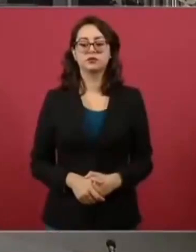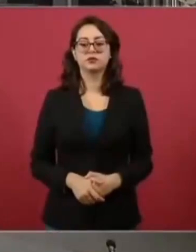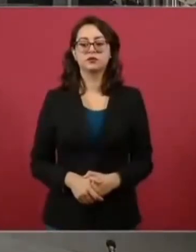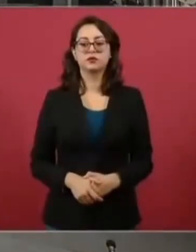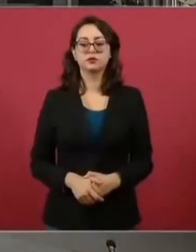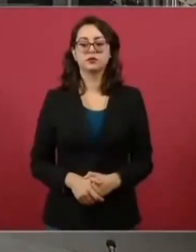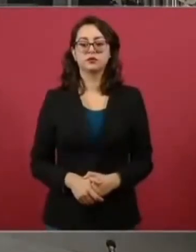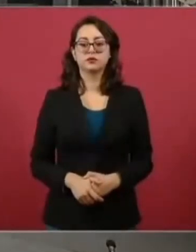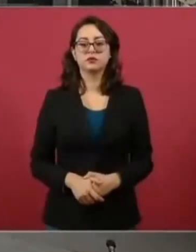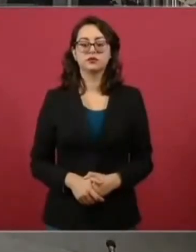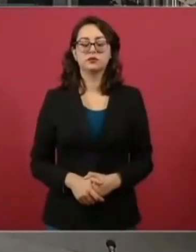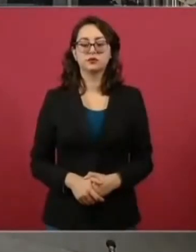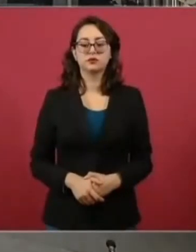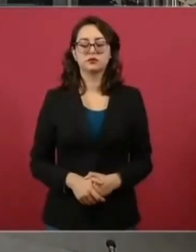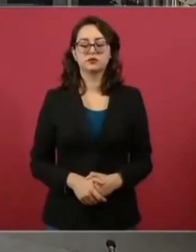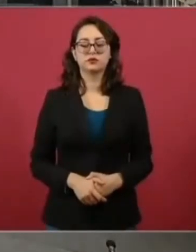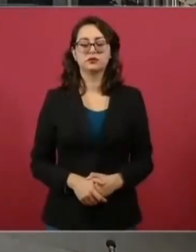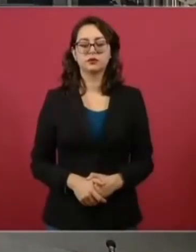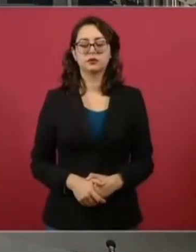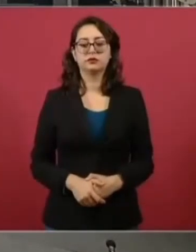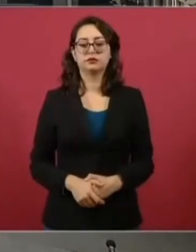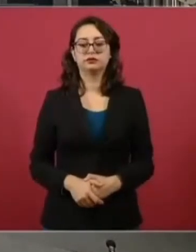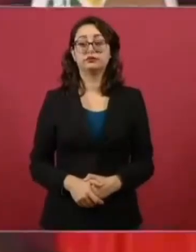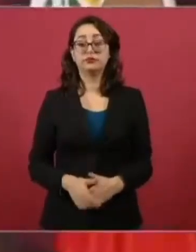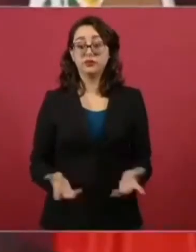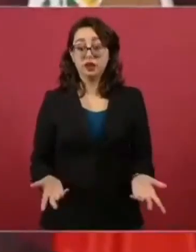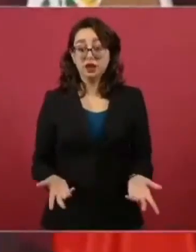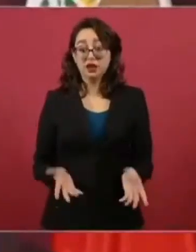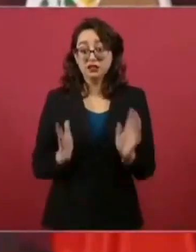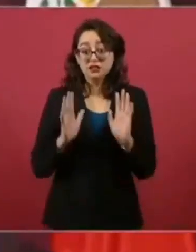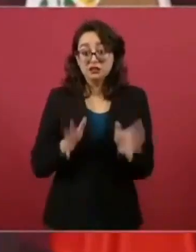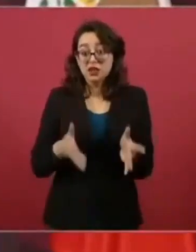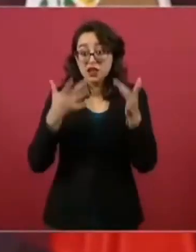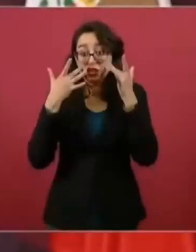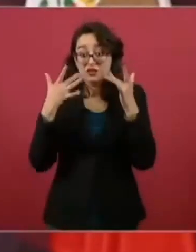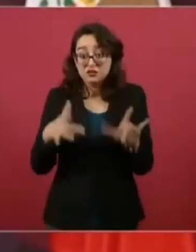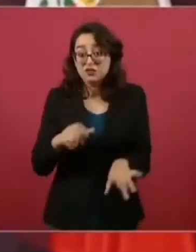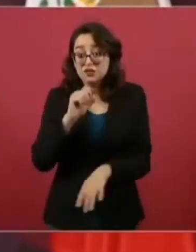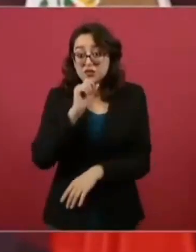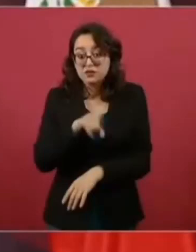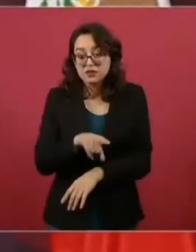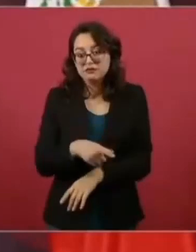¿Ah, ya también se fue? Pues sí. Pues sí.